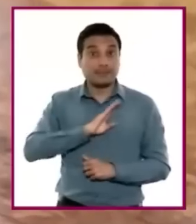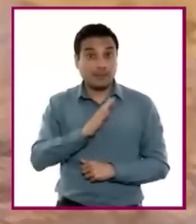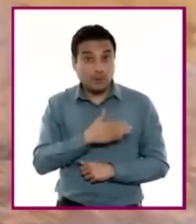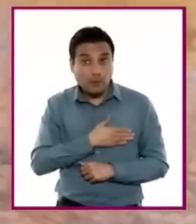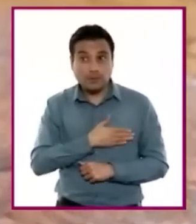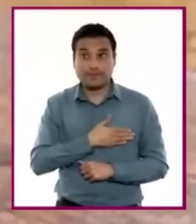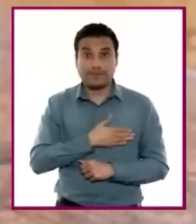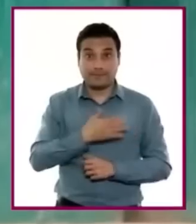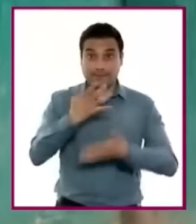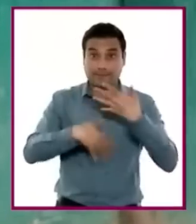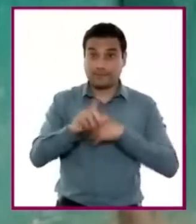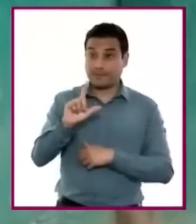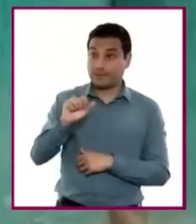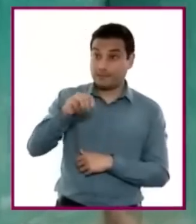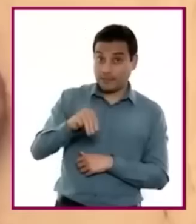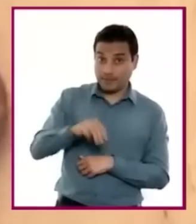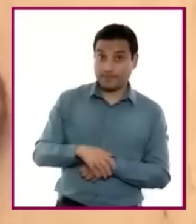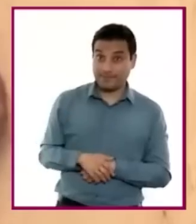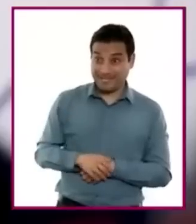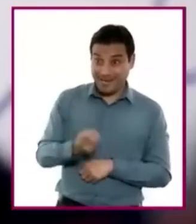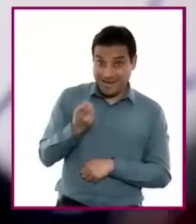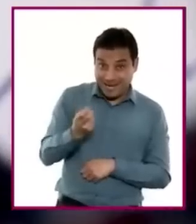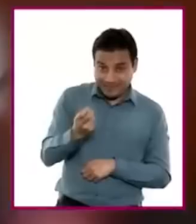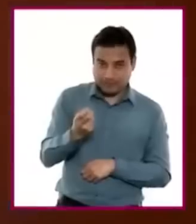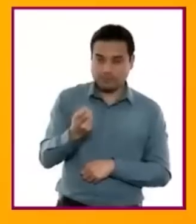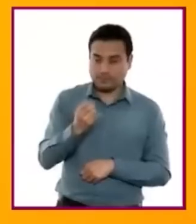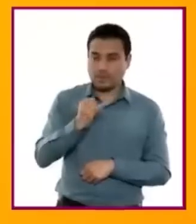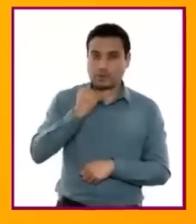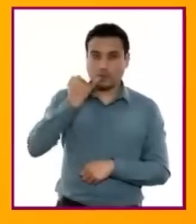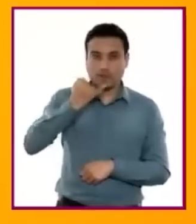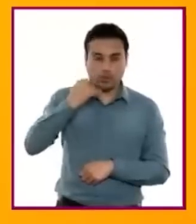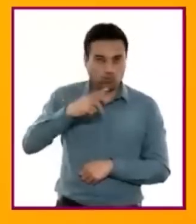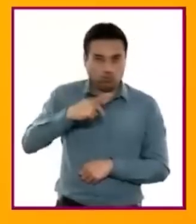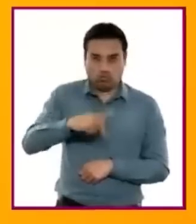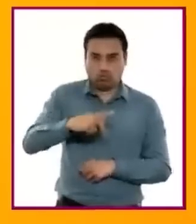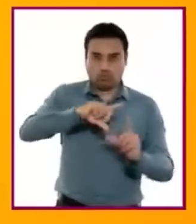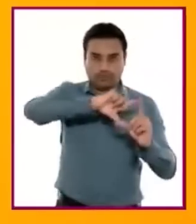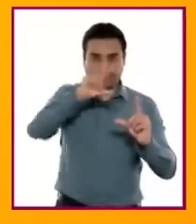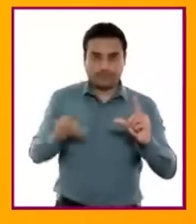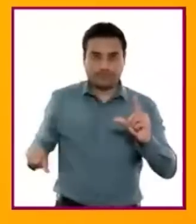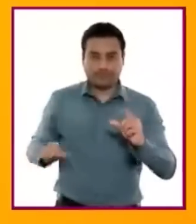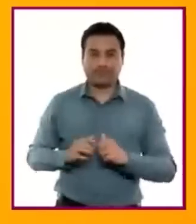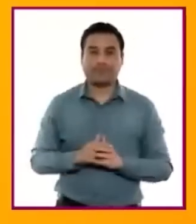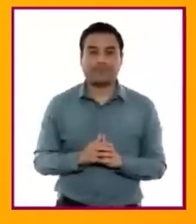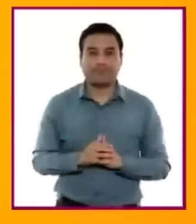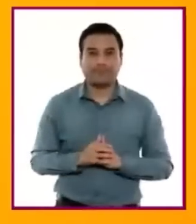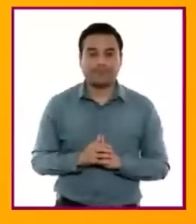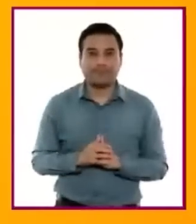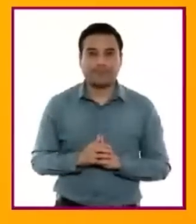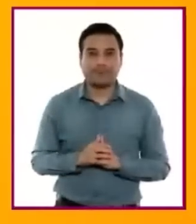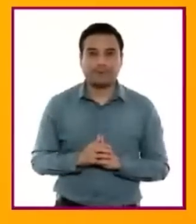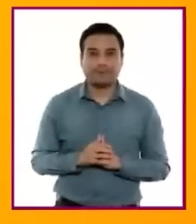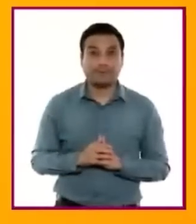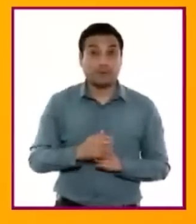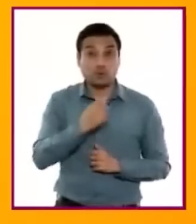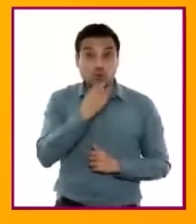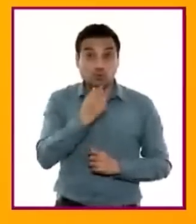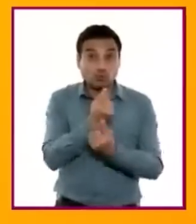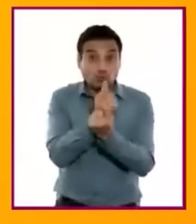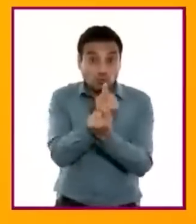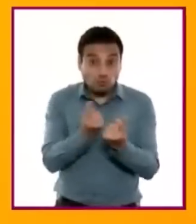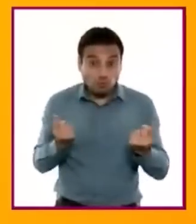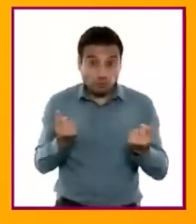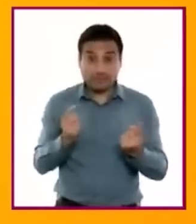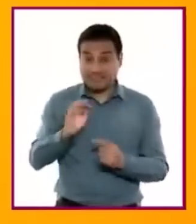señas mexicana son lenguas nacionales. Hay que recordar que aunque las niñas y niños lleguen a la escuela con un